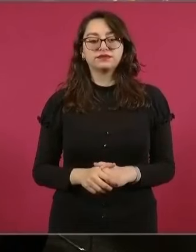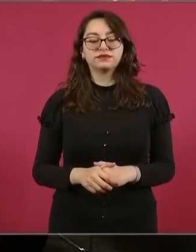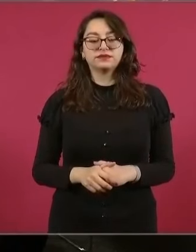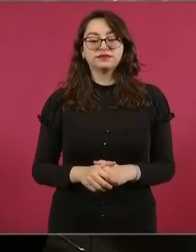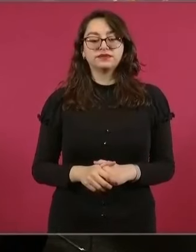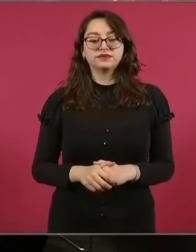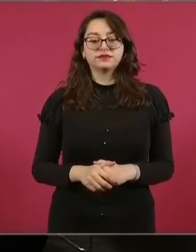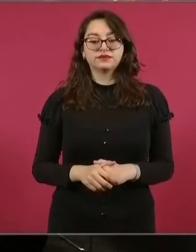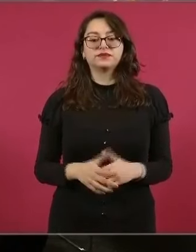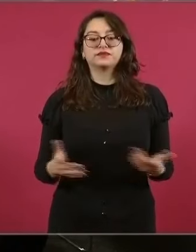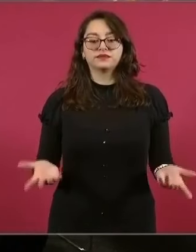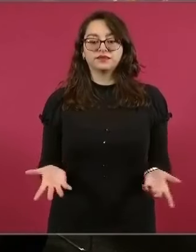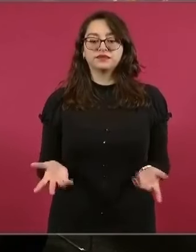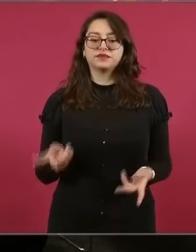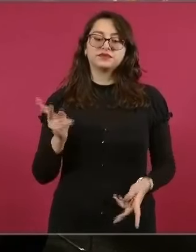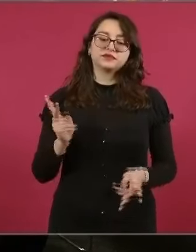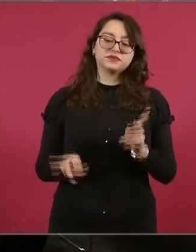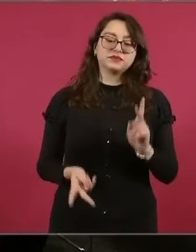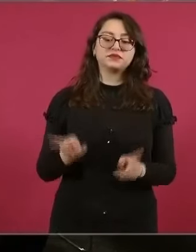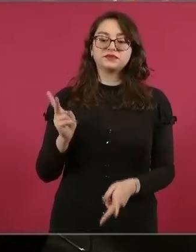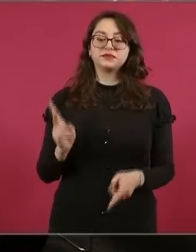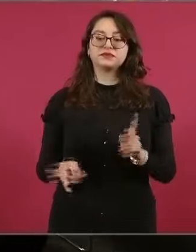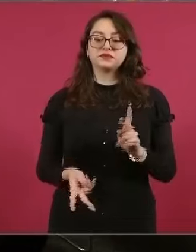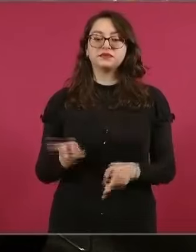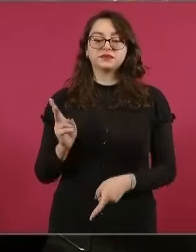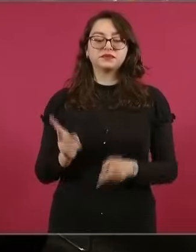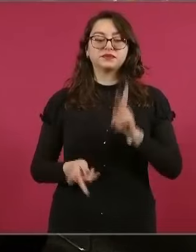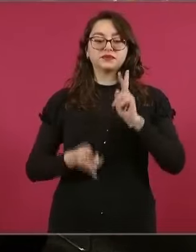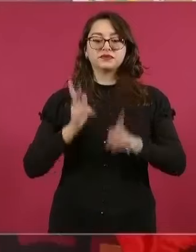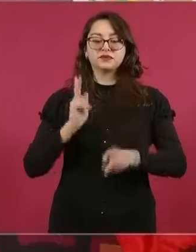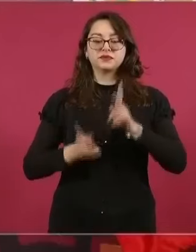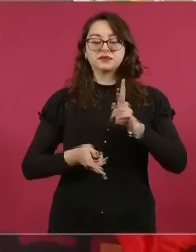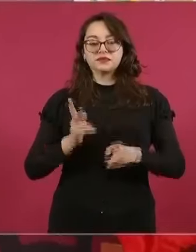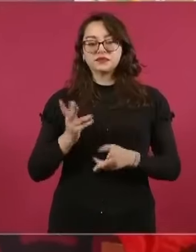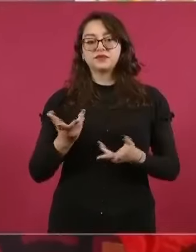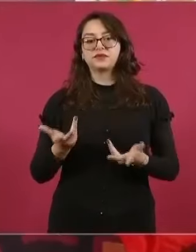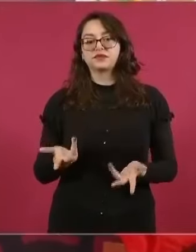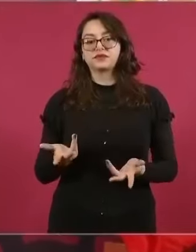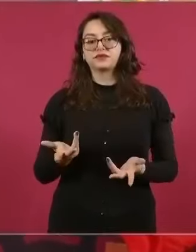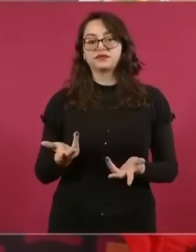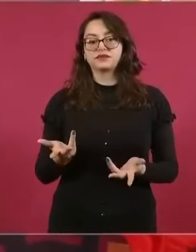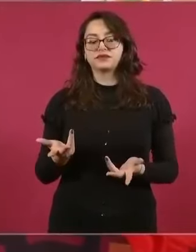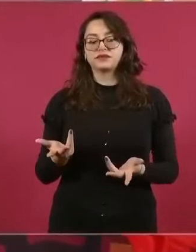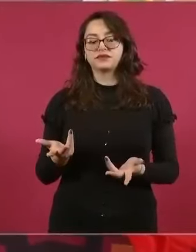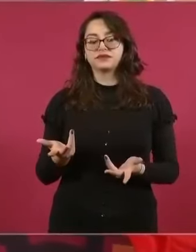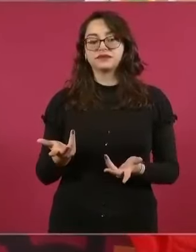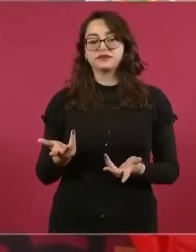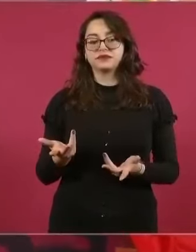Y por eso hablamos de que vino Randy